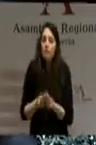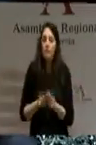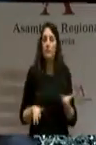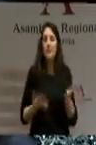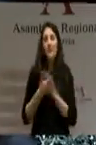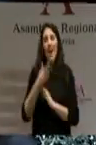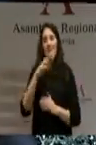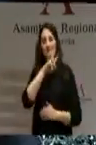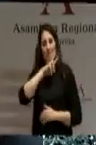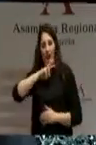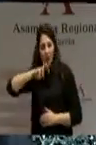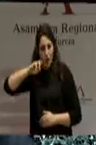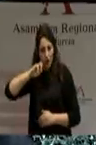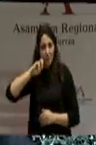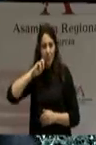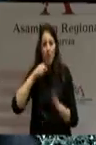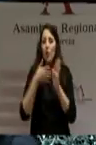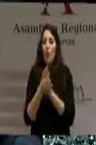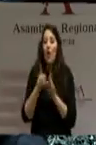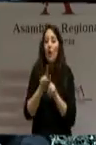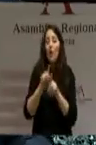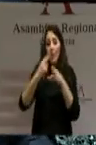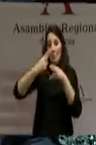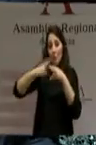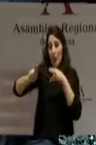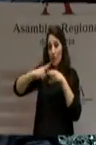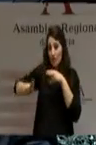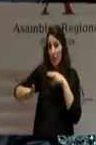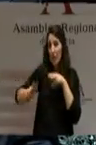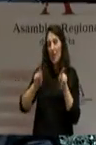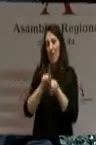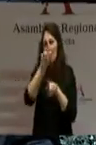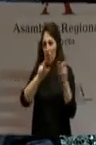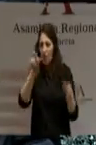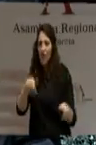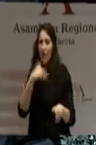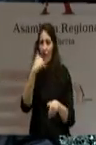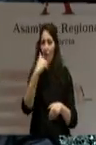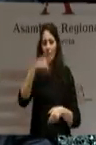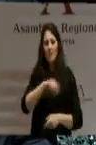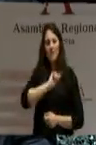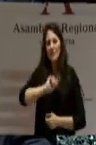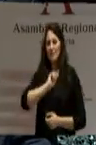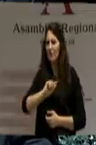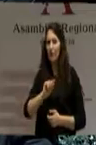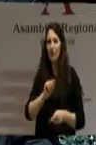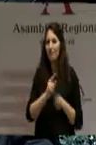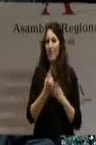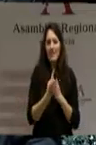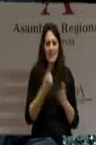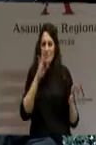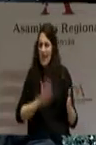los valores que pueden fortalecer la política ante aquellos ciudadanos que hoy se sienten alejados de sus instituciones